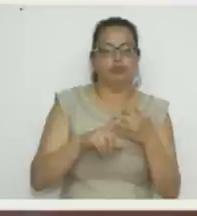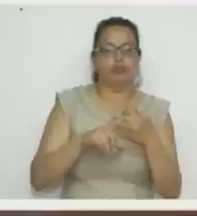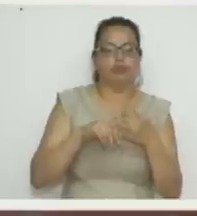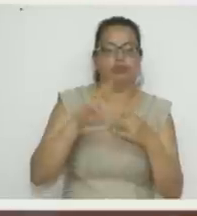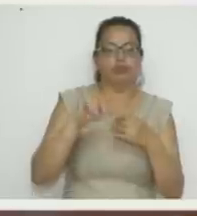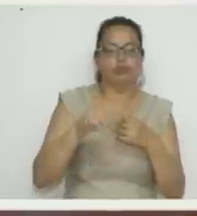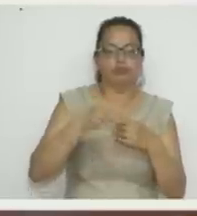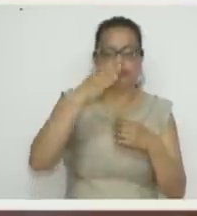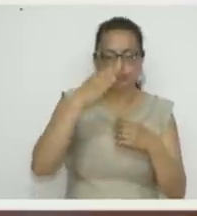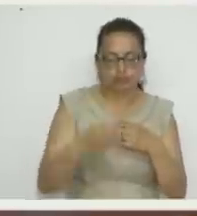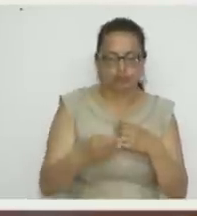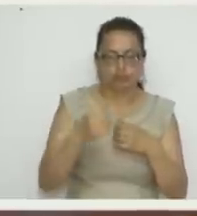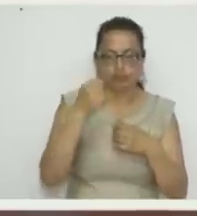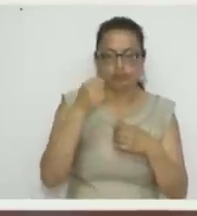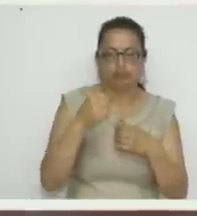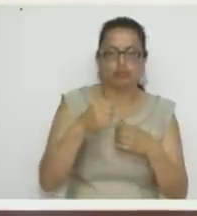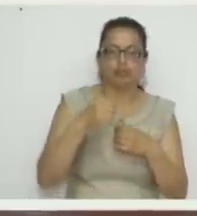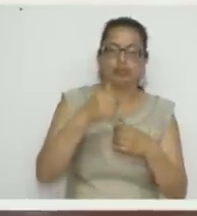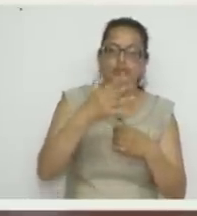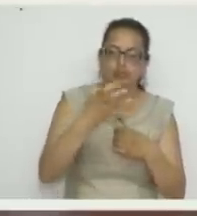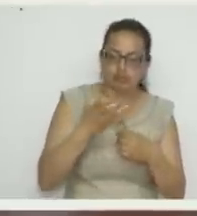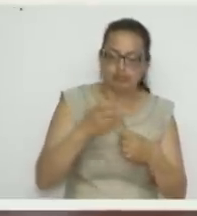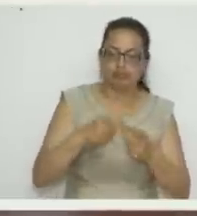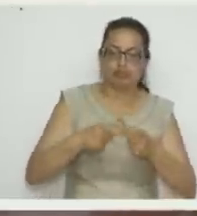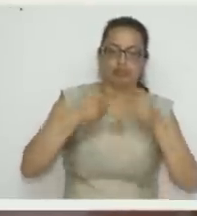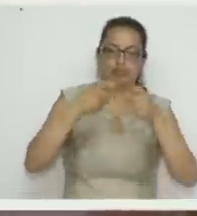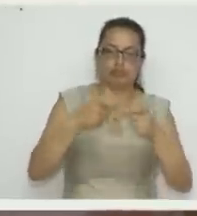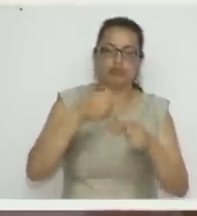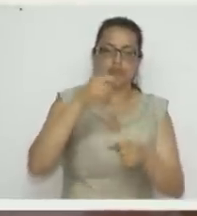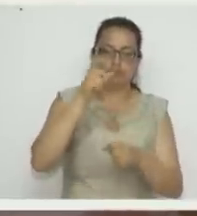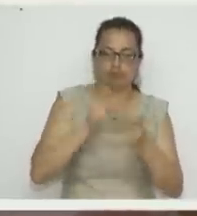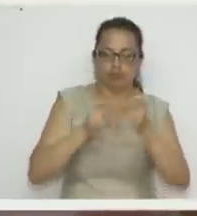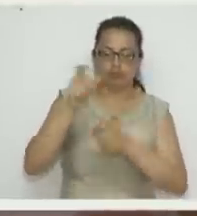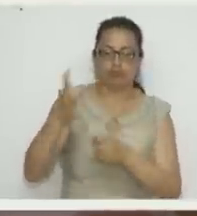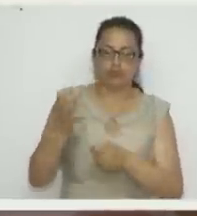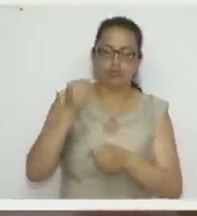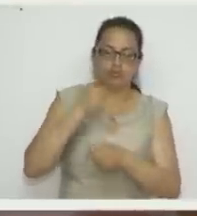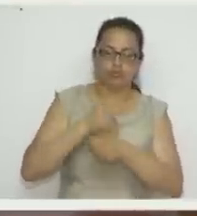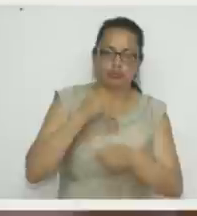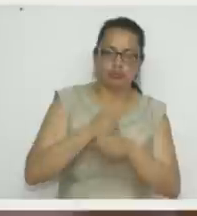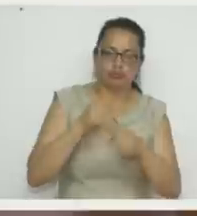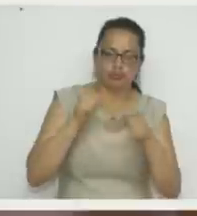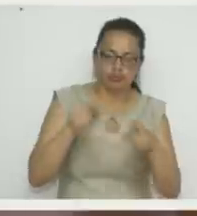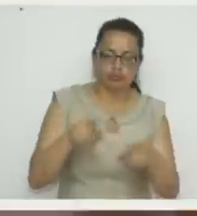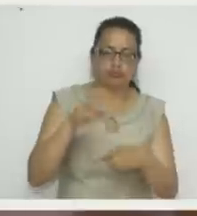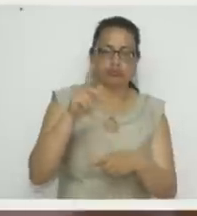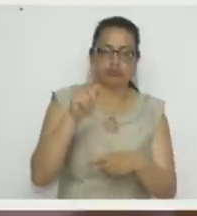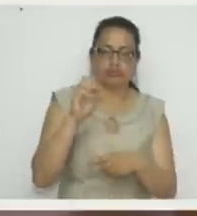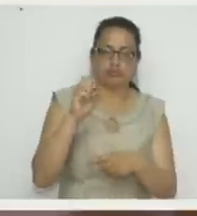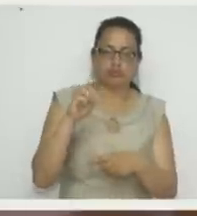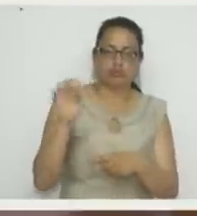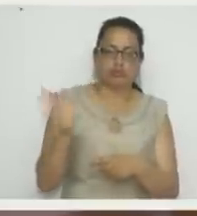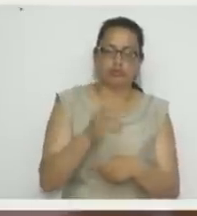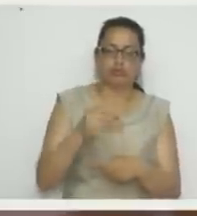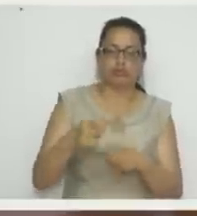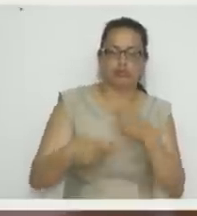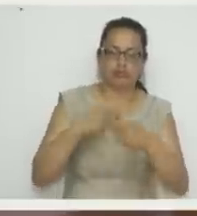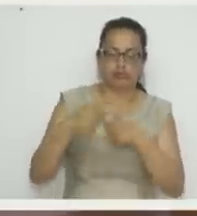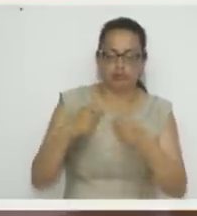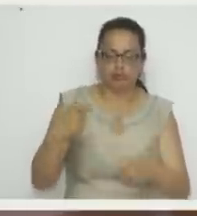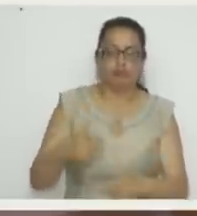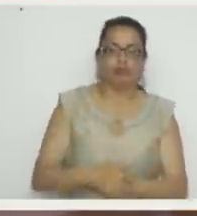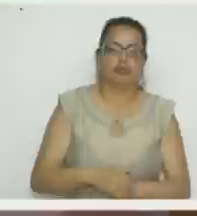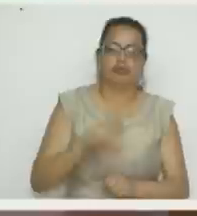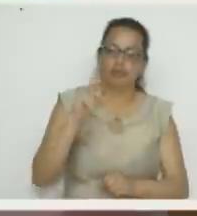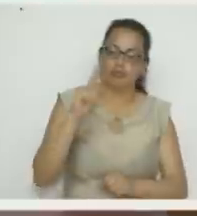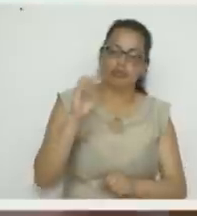vienen, le prometo que le voy a dar a alguien que necesite de verdad trabajar este arte. Pues le vamos a dar ese kit de